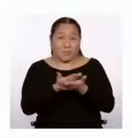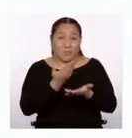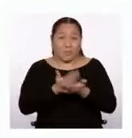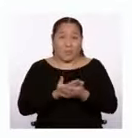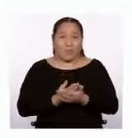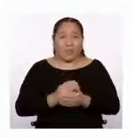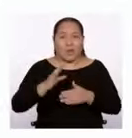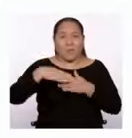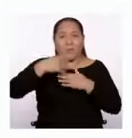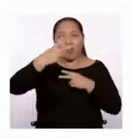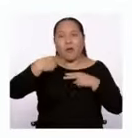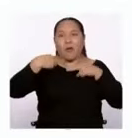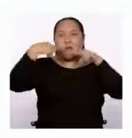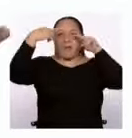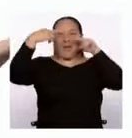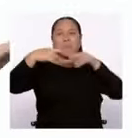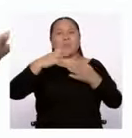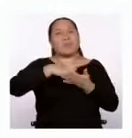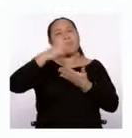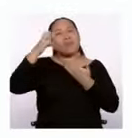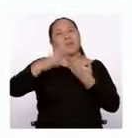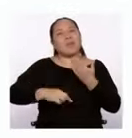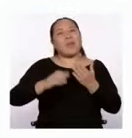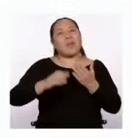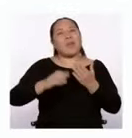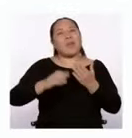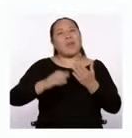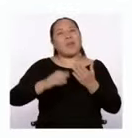Nos vemos en un siguiente episodio de Aprenda en Casa. Chao.